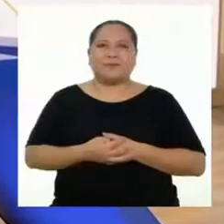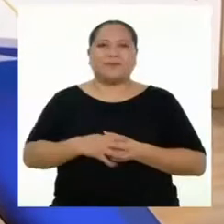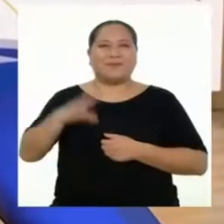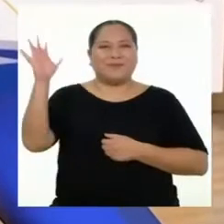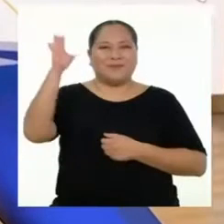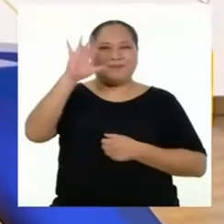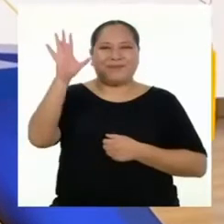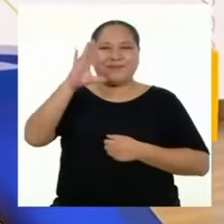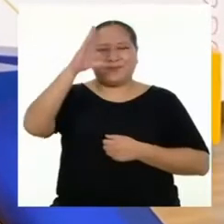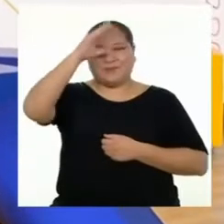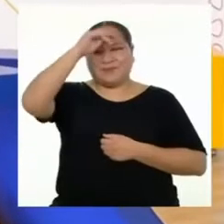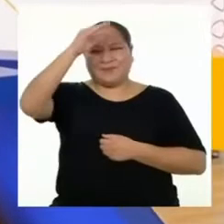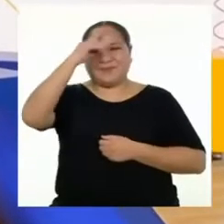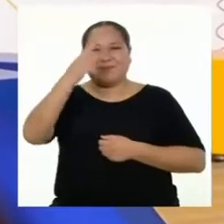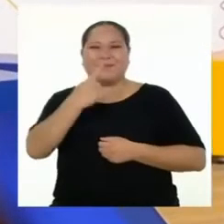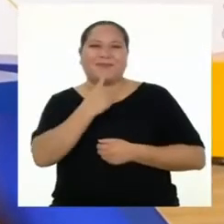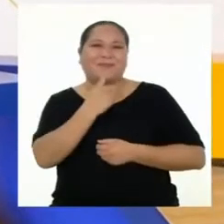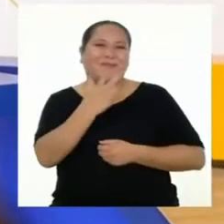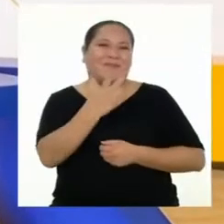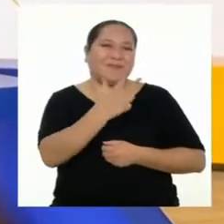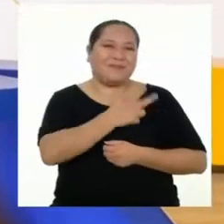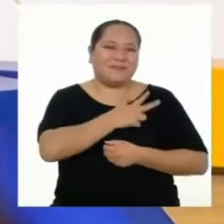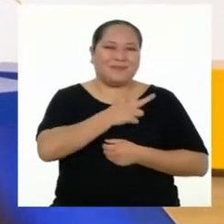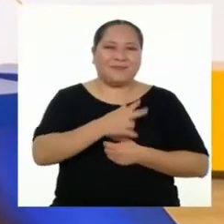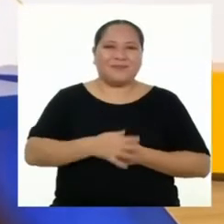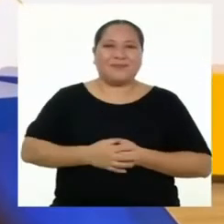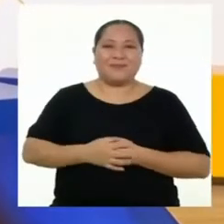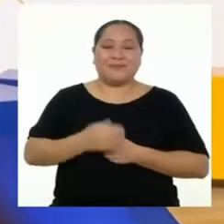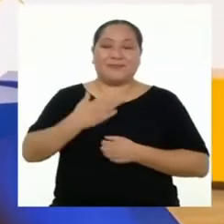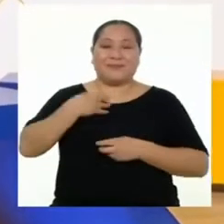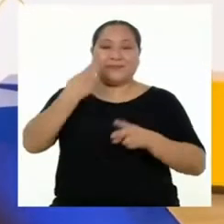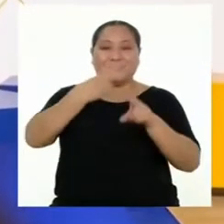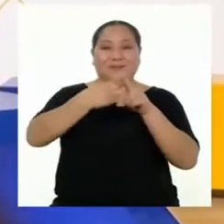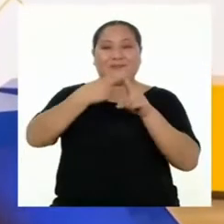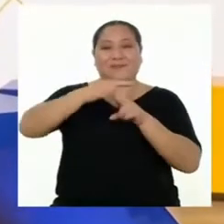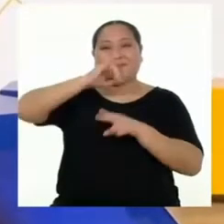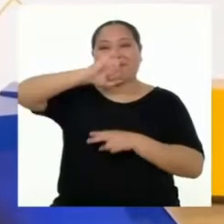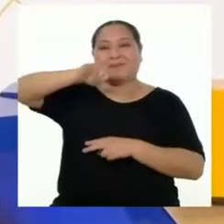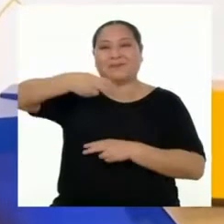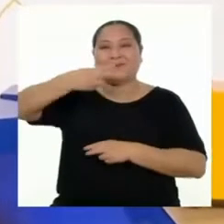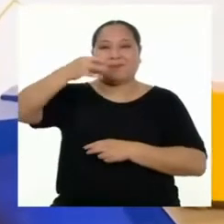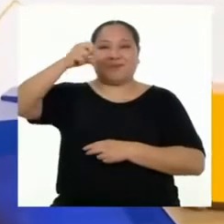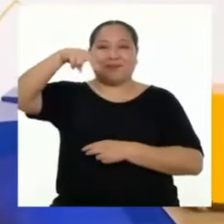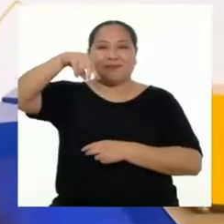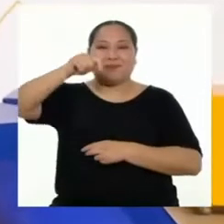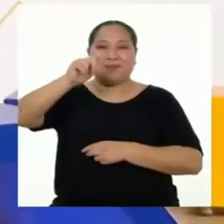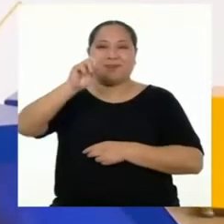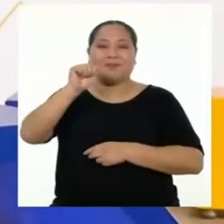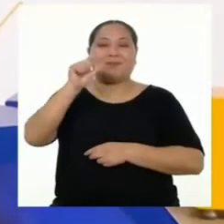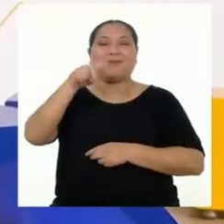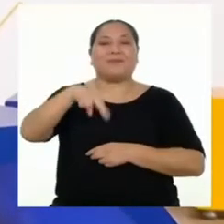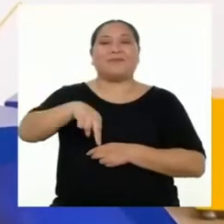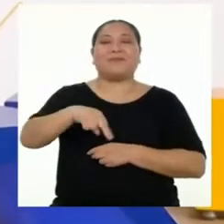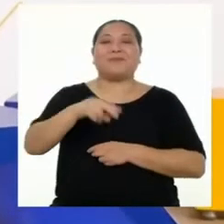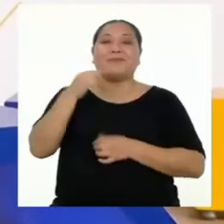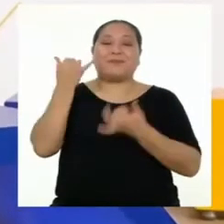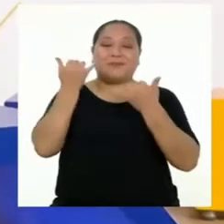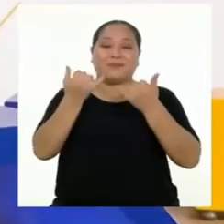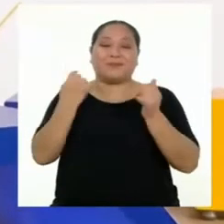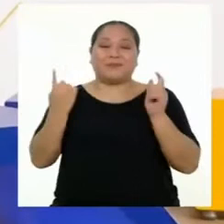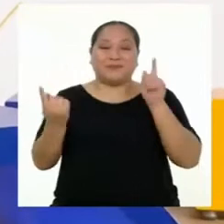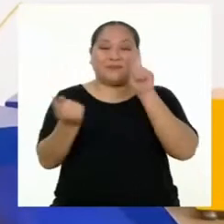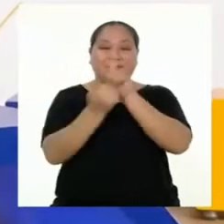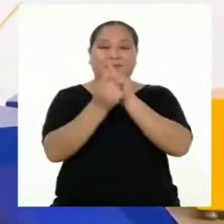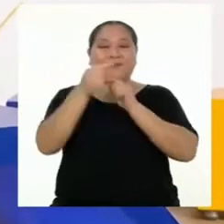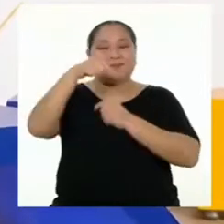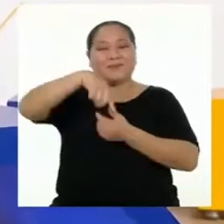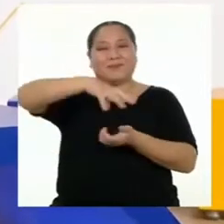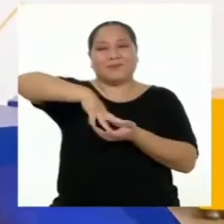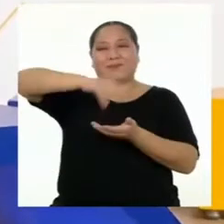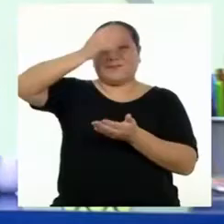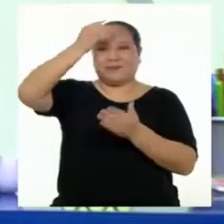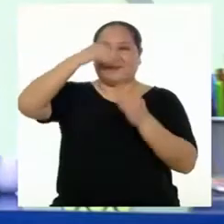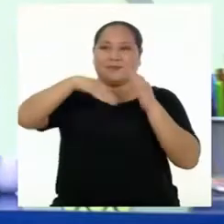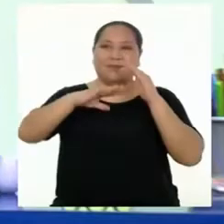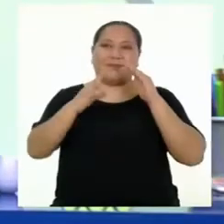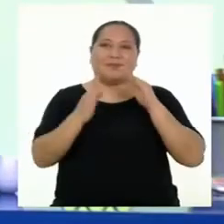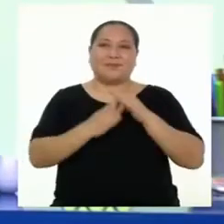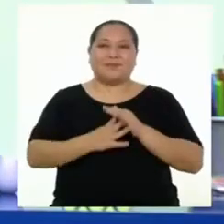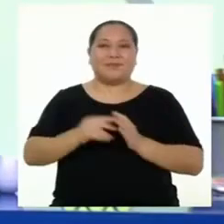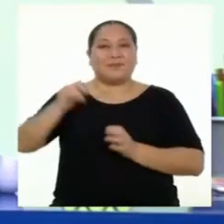Hola chicas y chicos de Tercero de Secundaria. Yo soy Jonathan Hernández y hoy nos volvemos a encontrar en Aprendo en Casa.